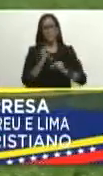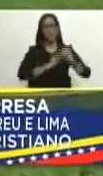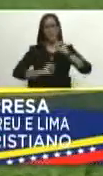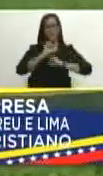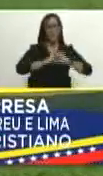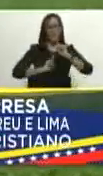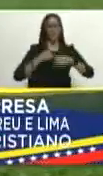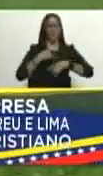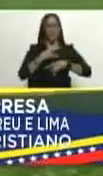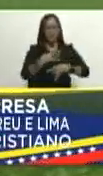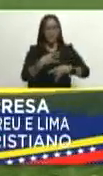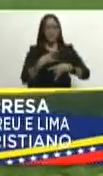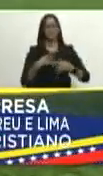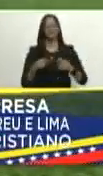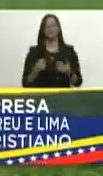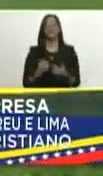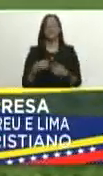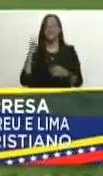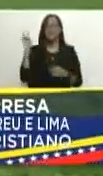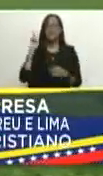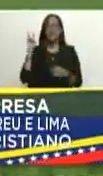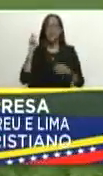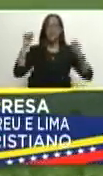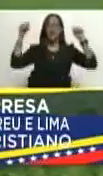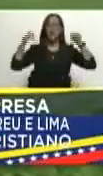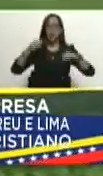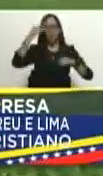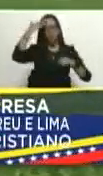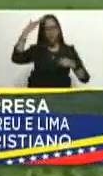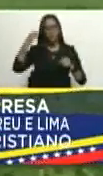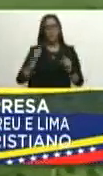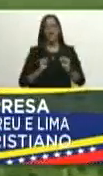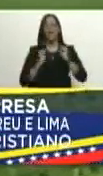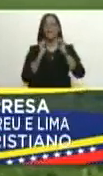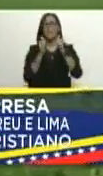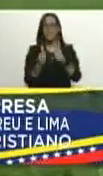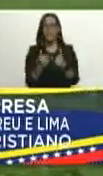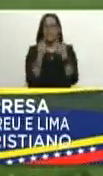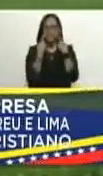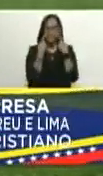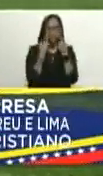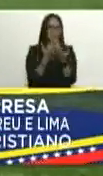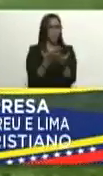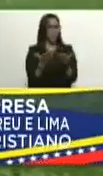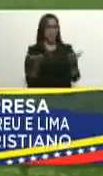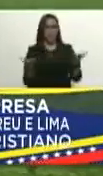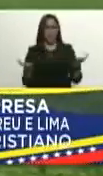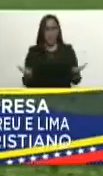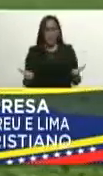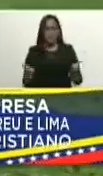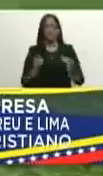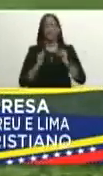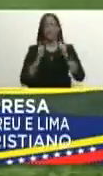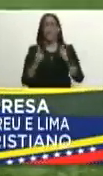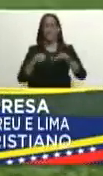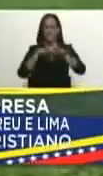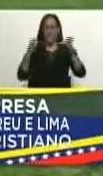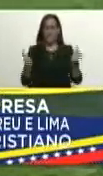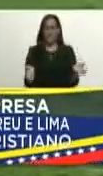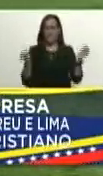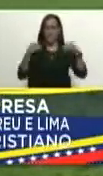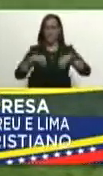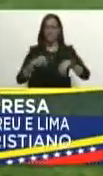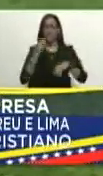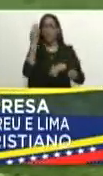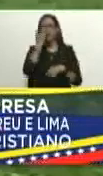los intereses de la república hoy ese sueño empieza a verse materializado resurge la mesa de Guanipa y resurge este hermoso